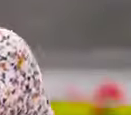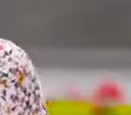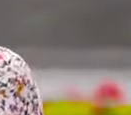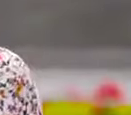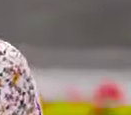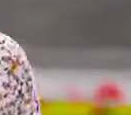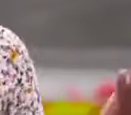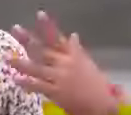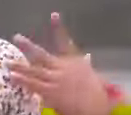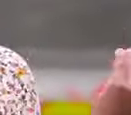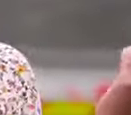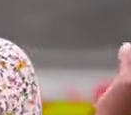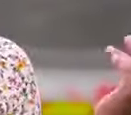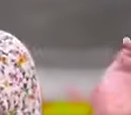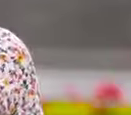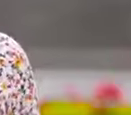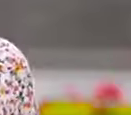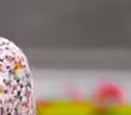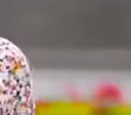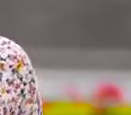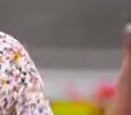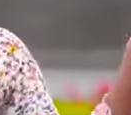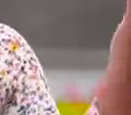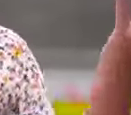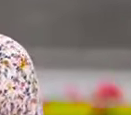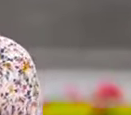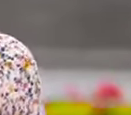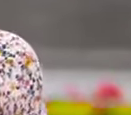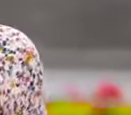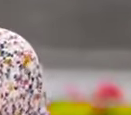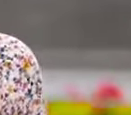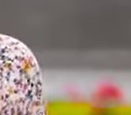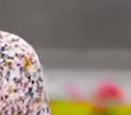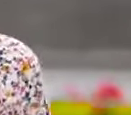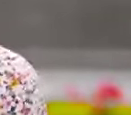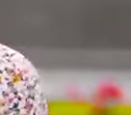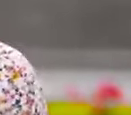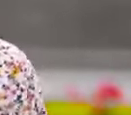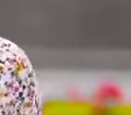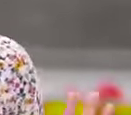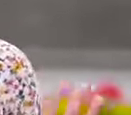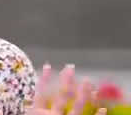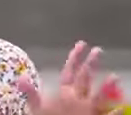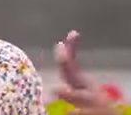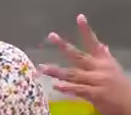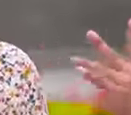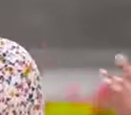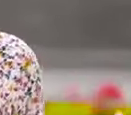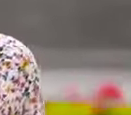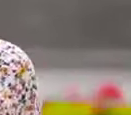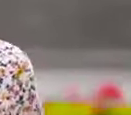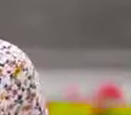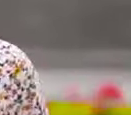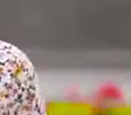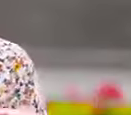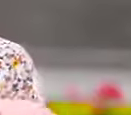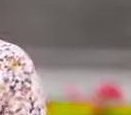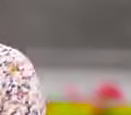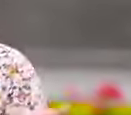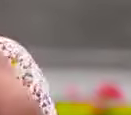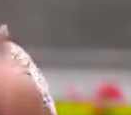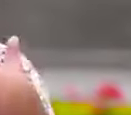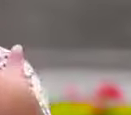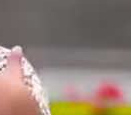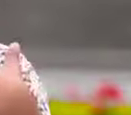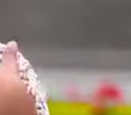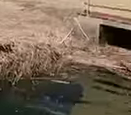Tenemos derecho a opinar y esa opinión de acuerdo a nuestra edad y madurez sea tenida en cuenta cuando las personas adultas vayan a tomar una